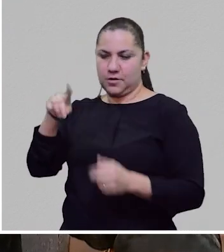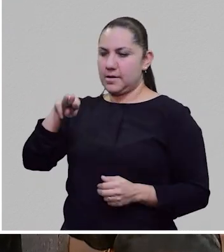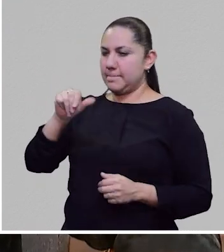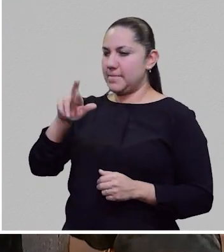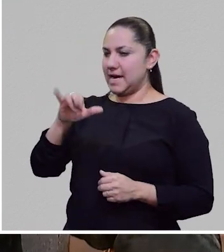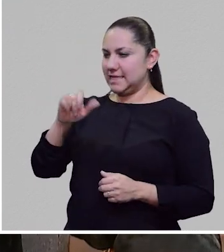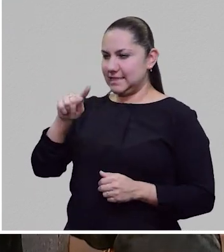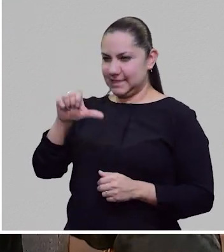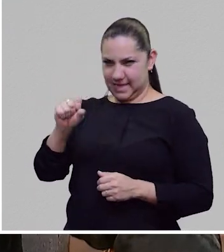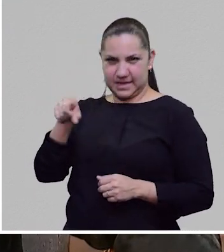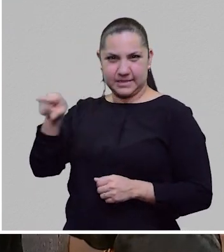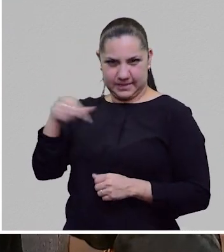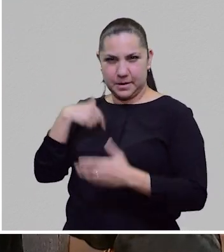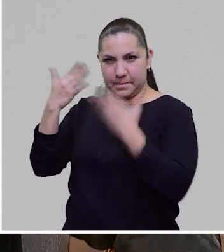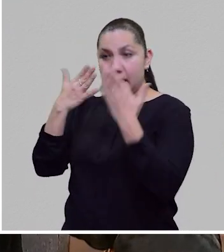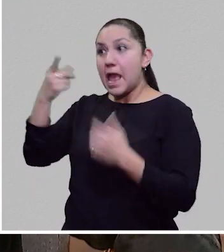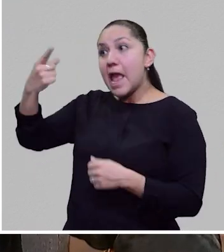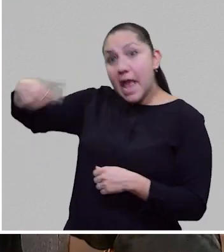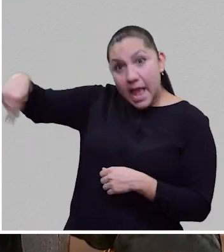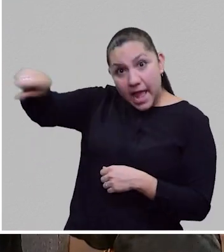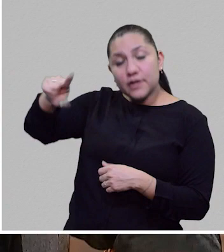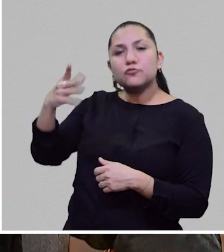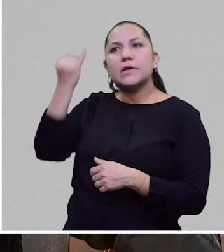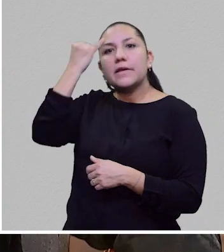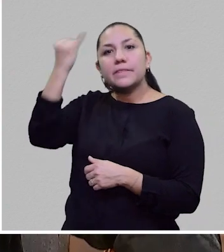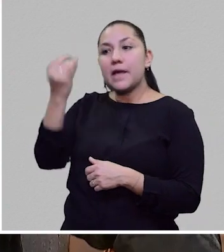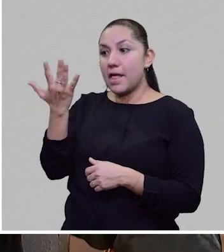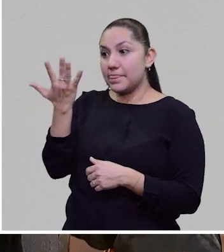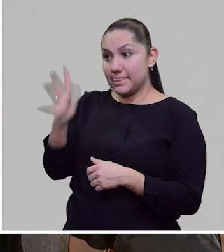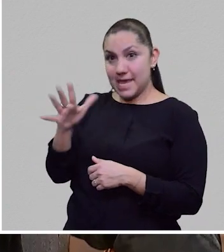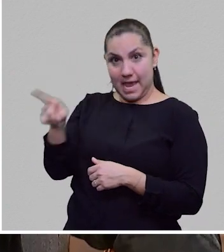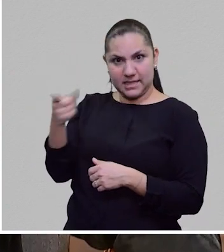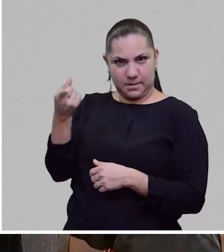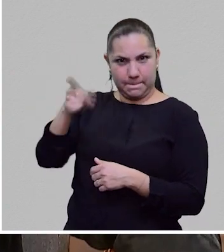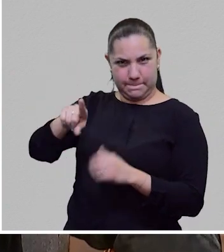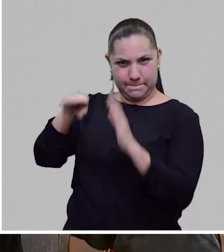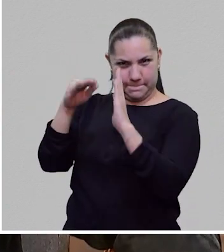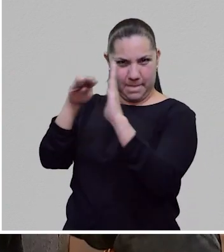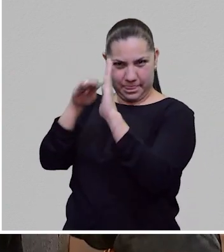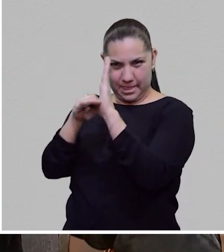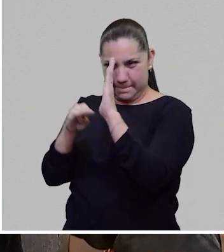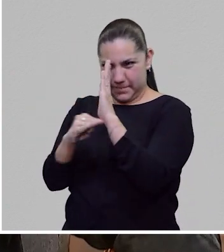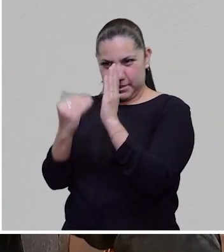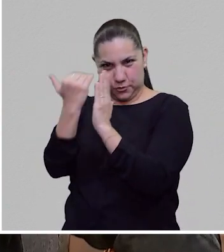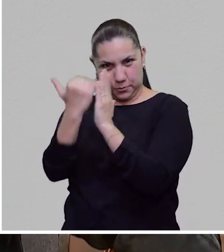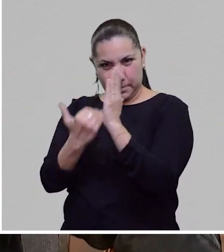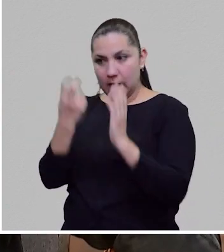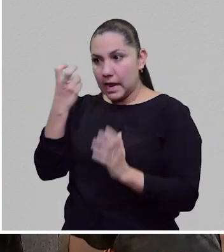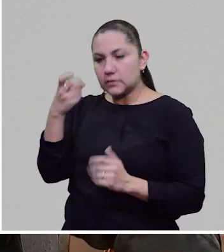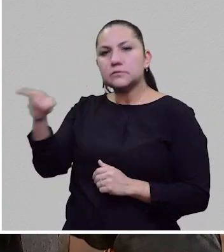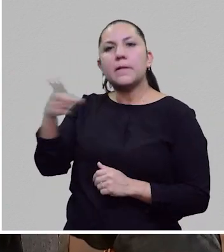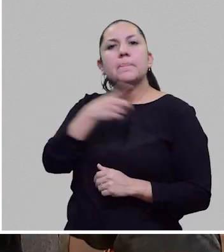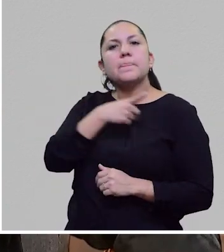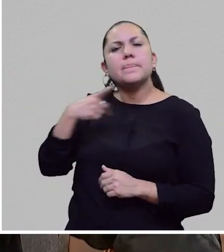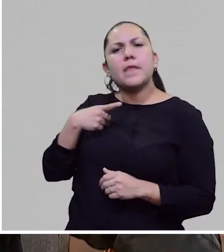decían, los diez mandamientos, al final, son medidas de civilidad para